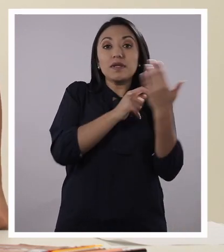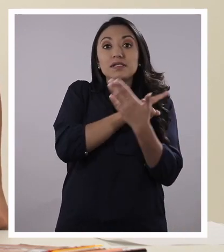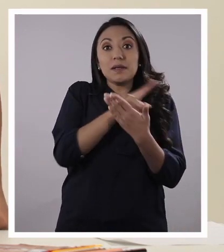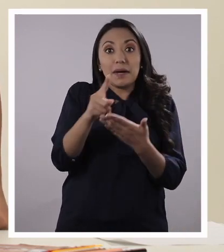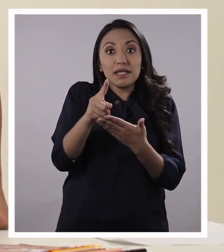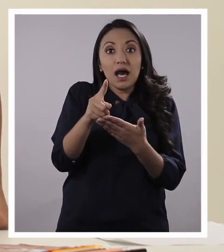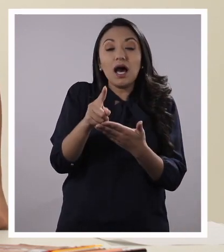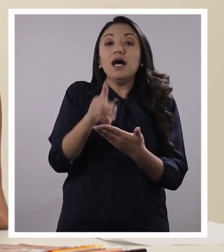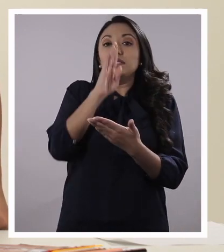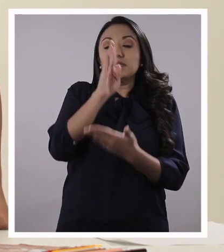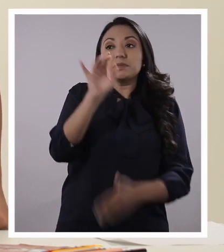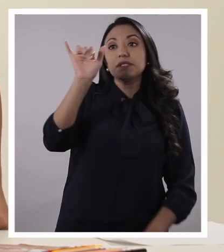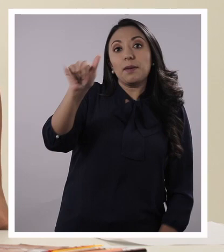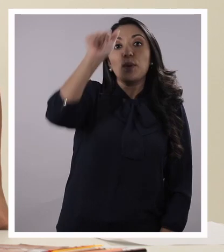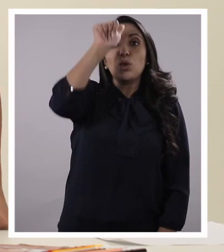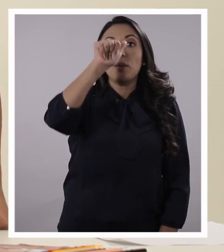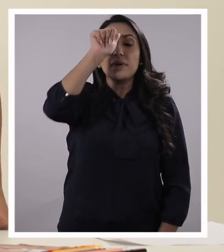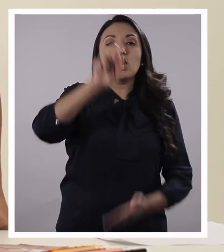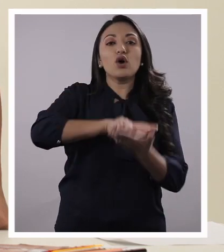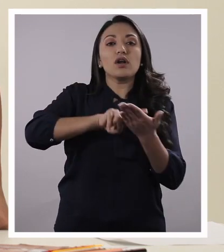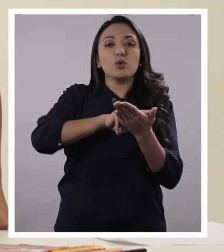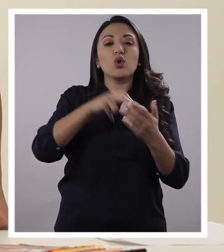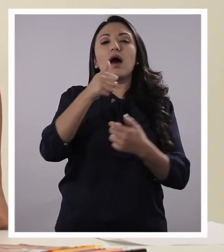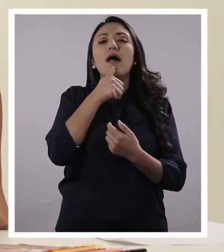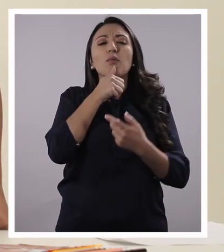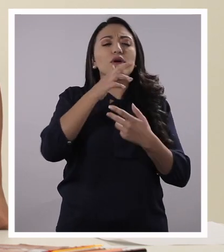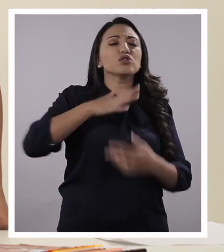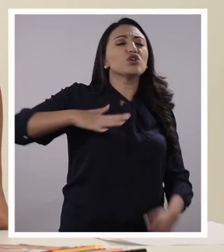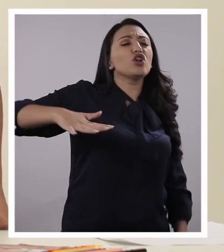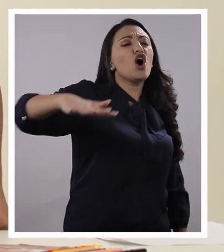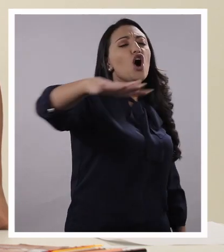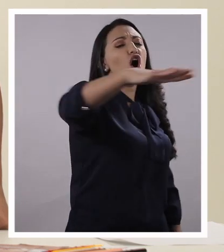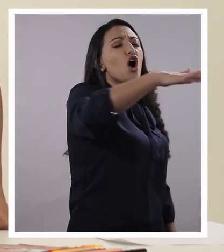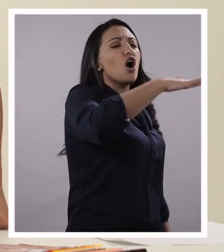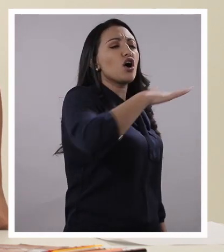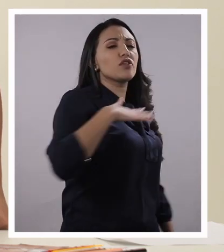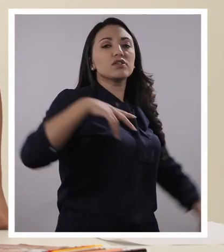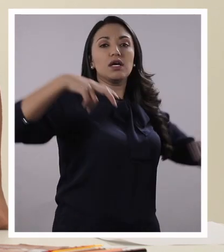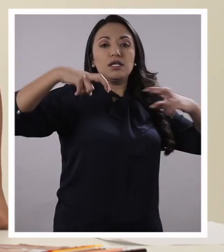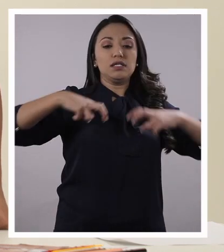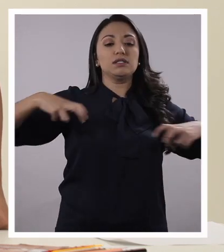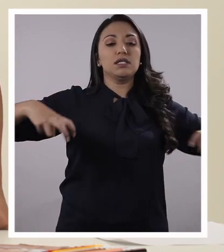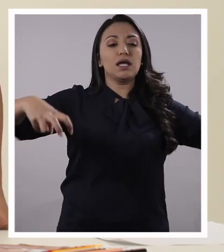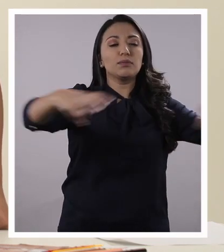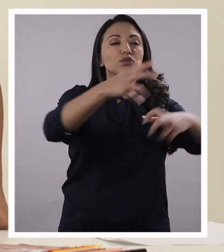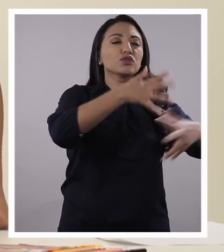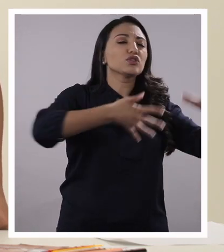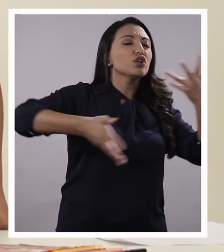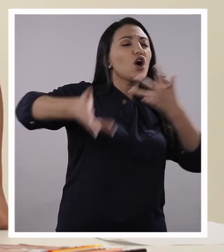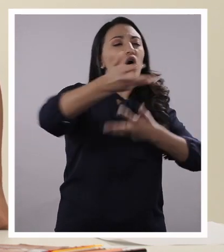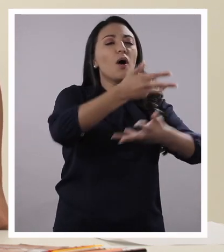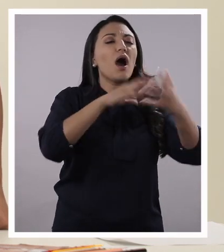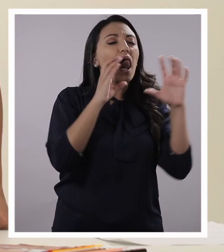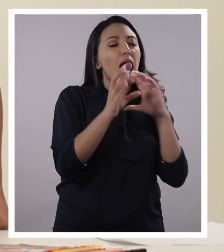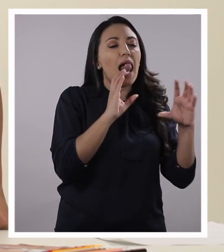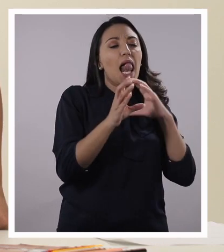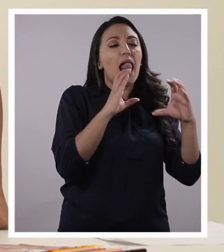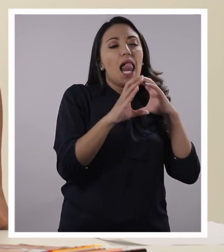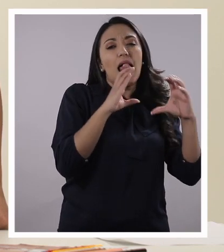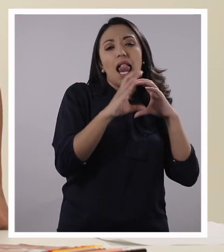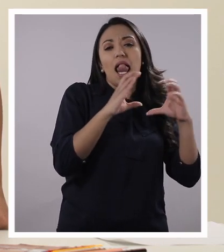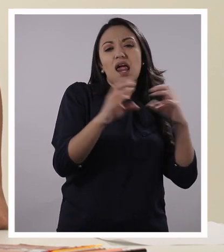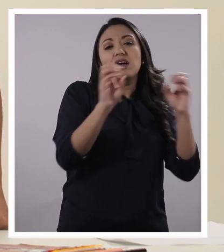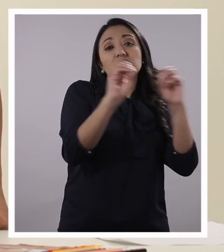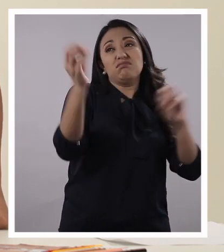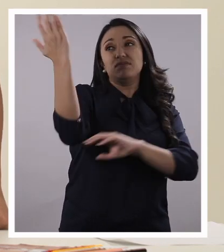siempre nos reunimos y hacemos el almuerzo para todos y nos sentamos en la mesa y compartimos. Es el tiempo en el que conversamos, en el que no